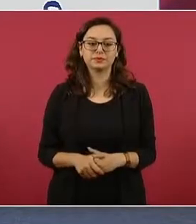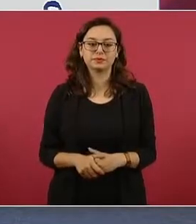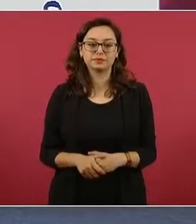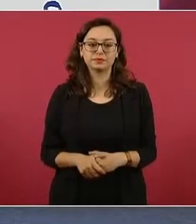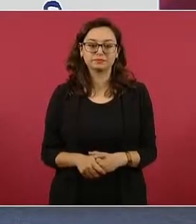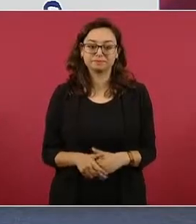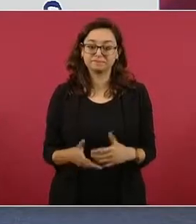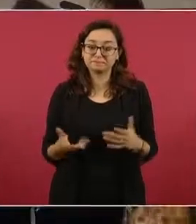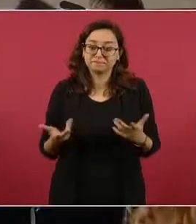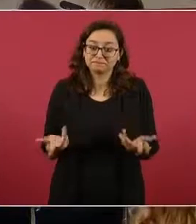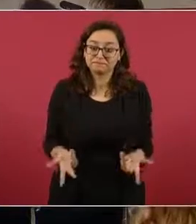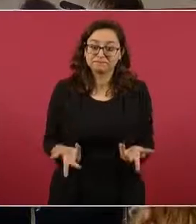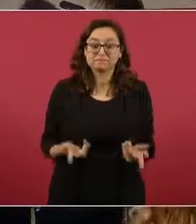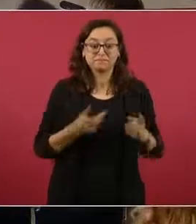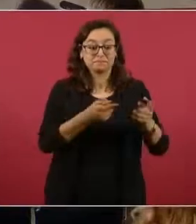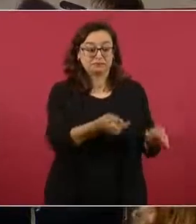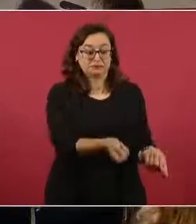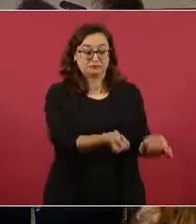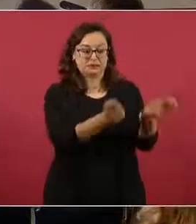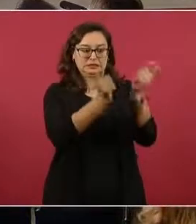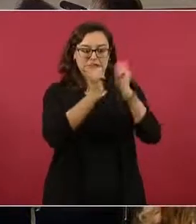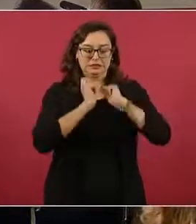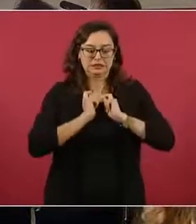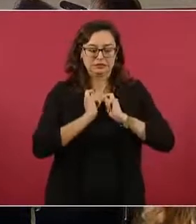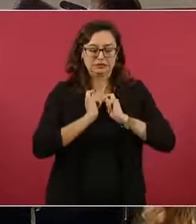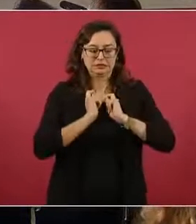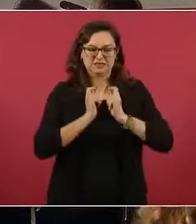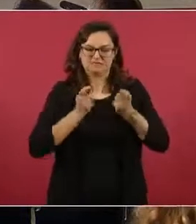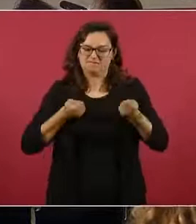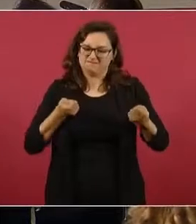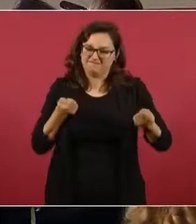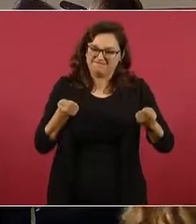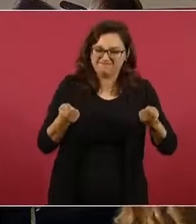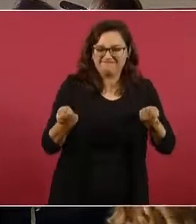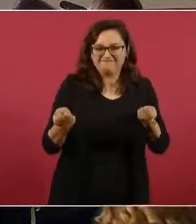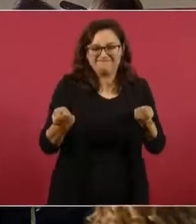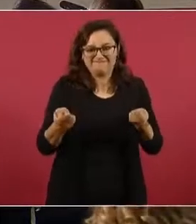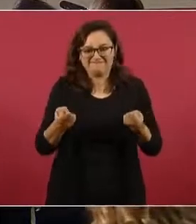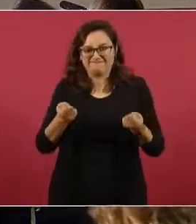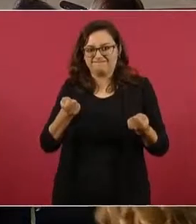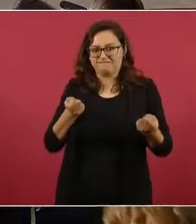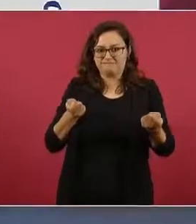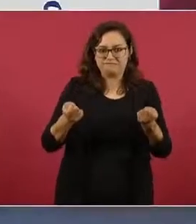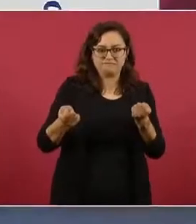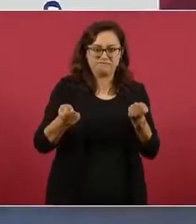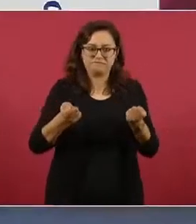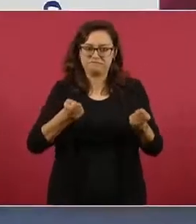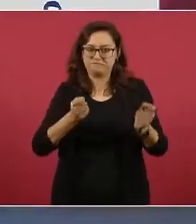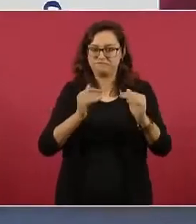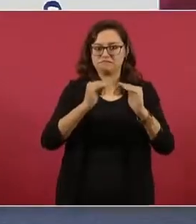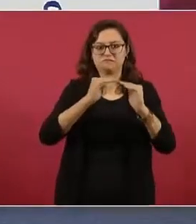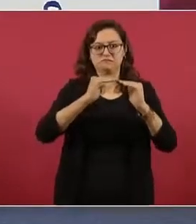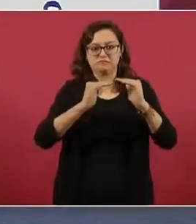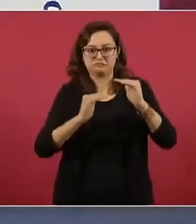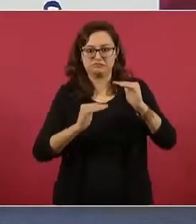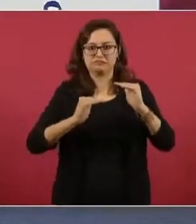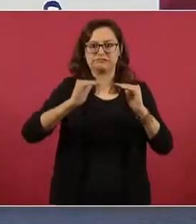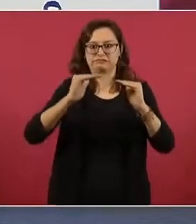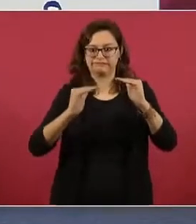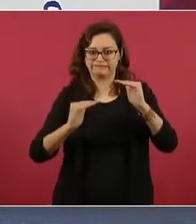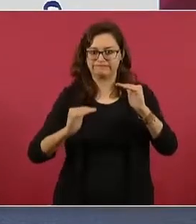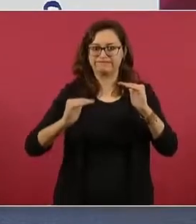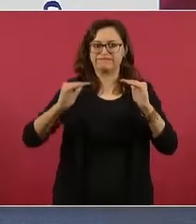Entonces, llegamos y empezamos a contener, a